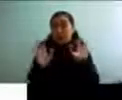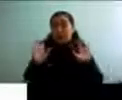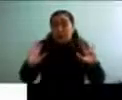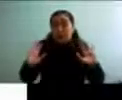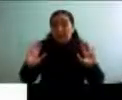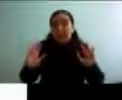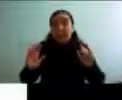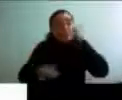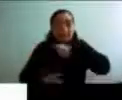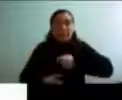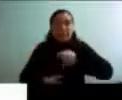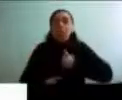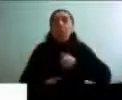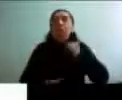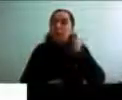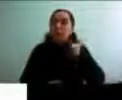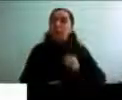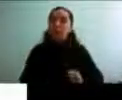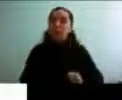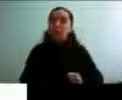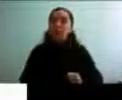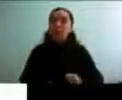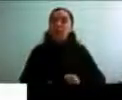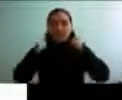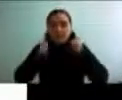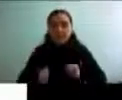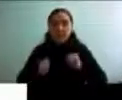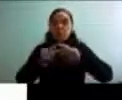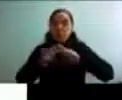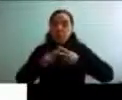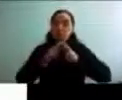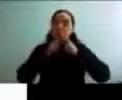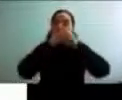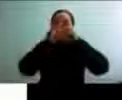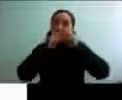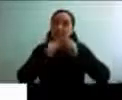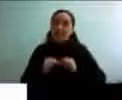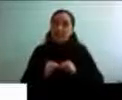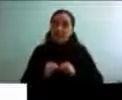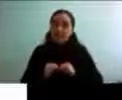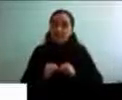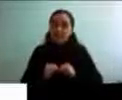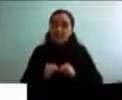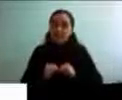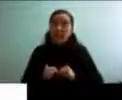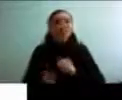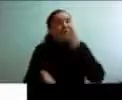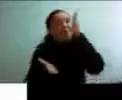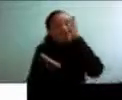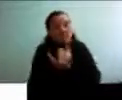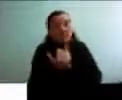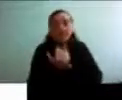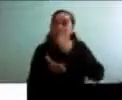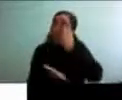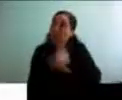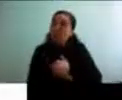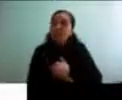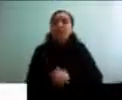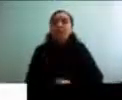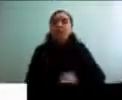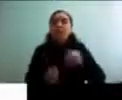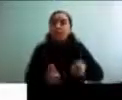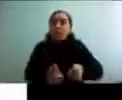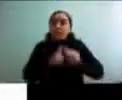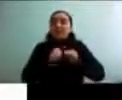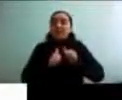no, las personas tenemos que construir la madurez porque tenemos herramientas, tenemos la obligación y el desafío de construir nuestro